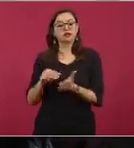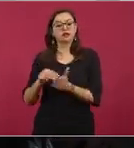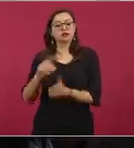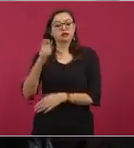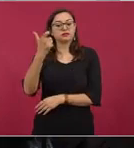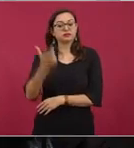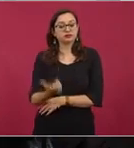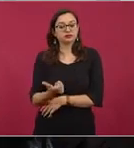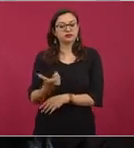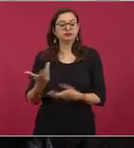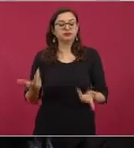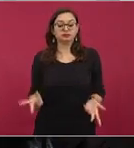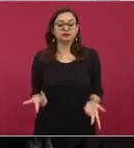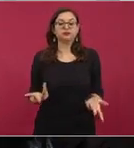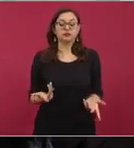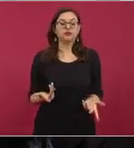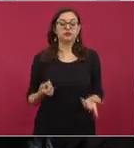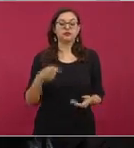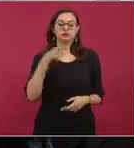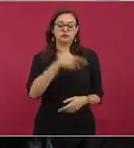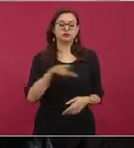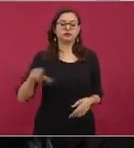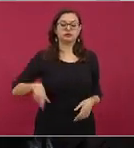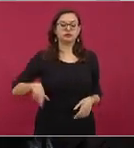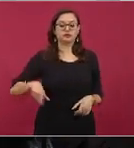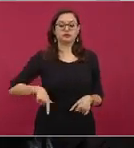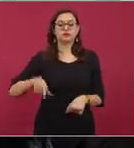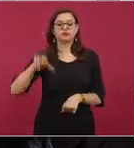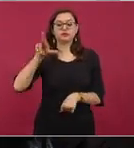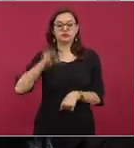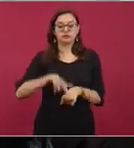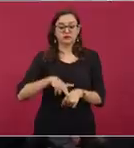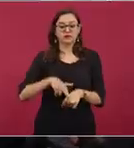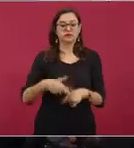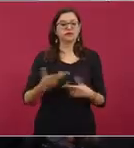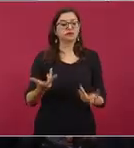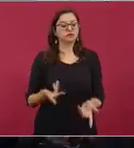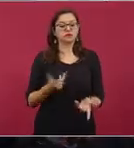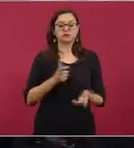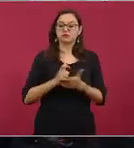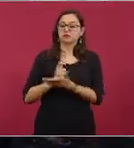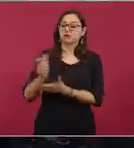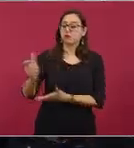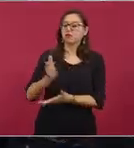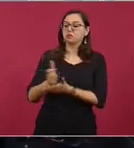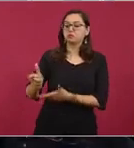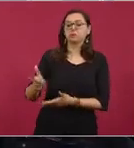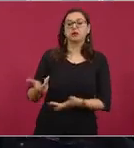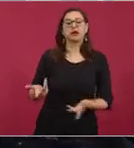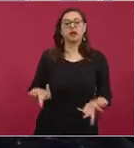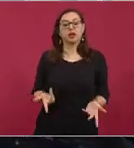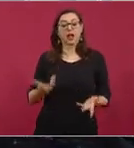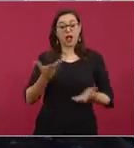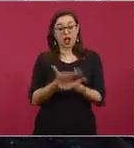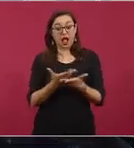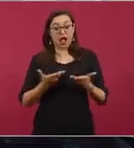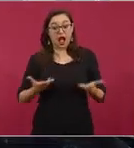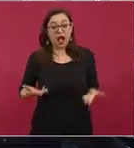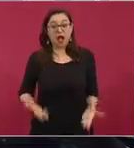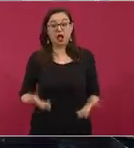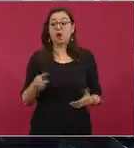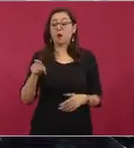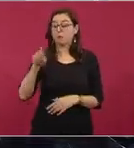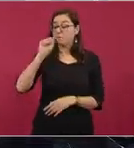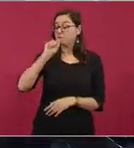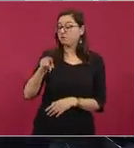también salió en un video haciéndose el ecologista para denunciar la parte de la construcción